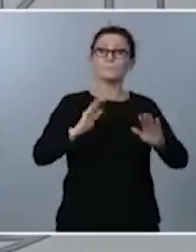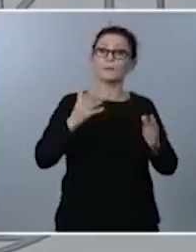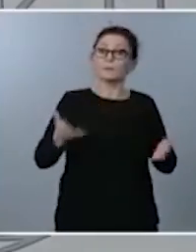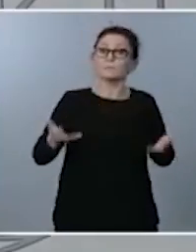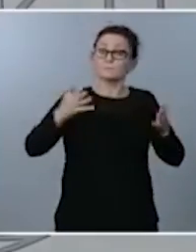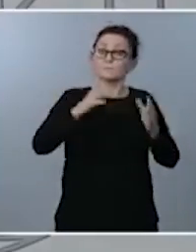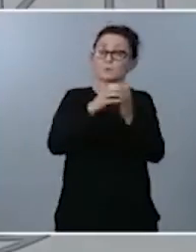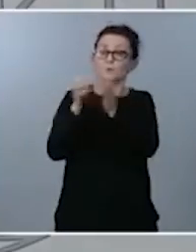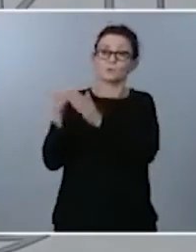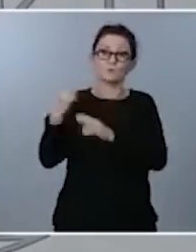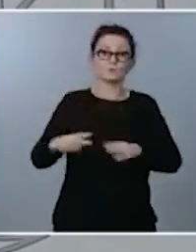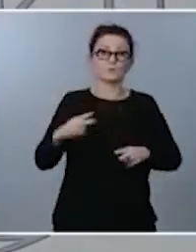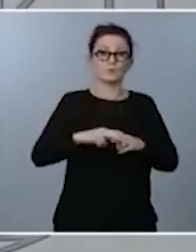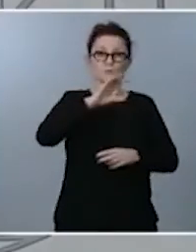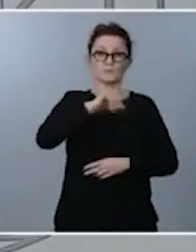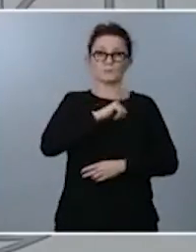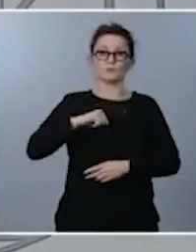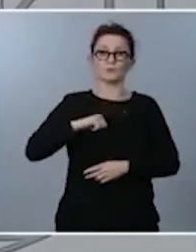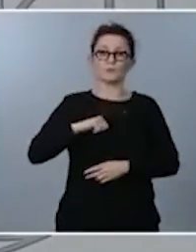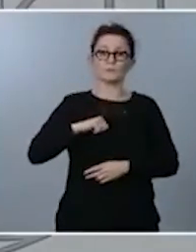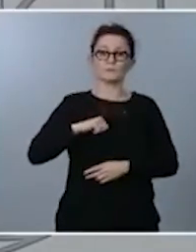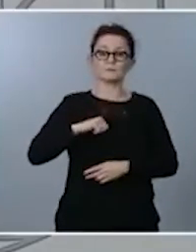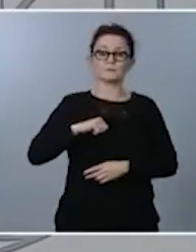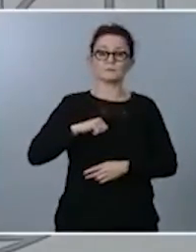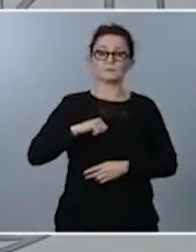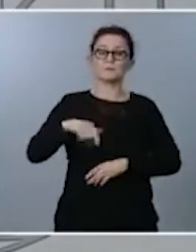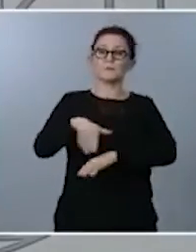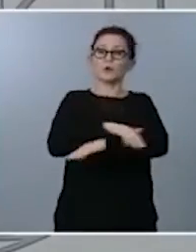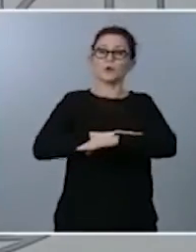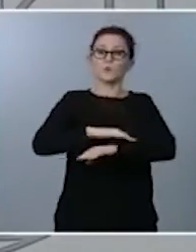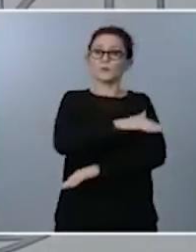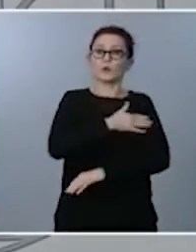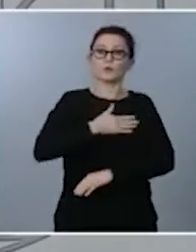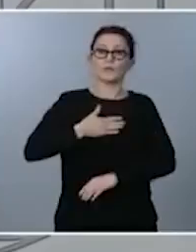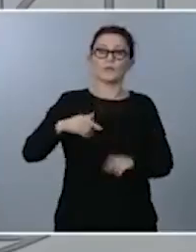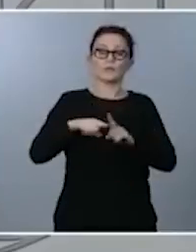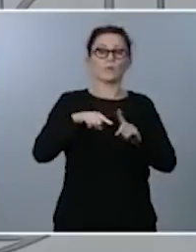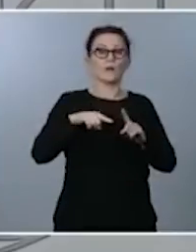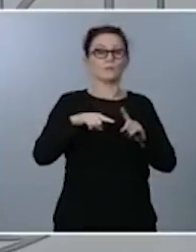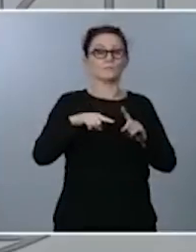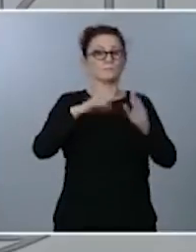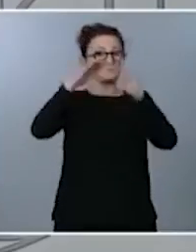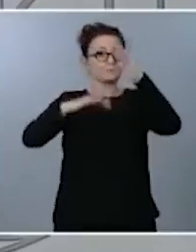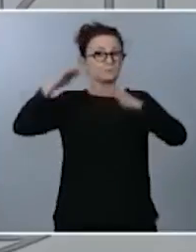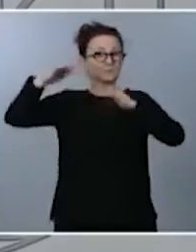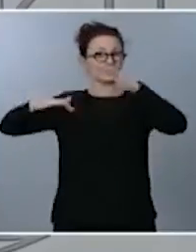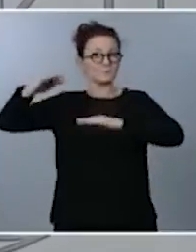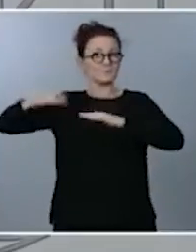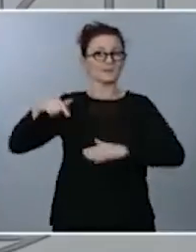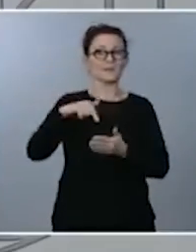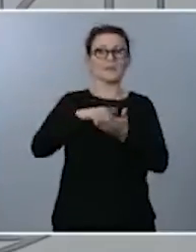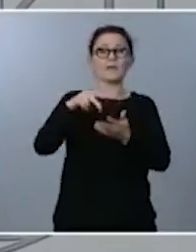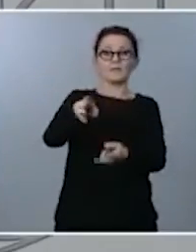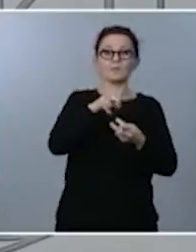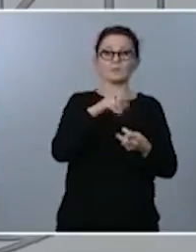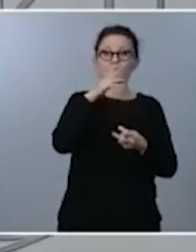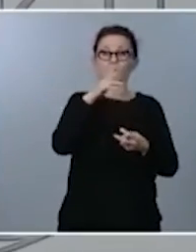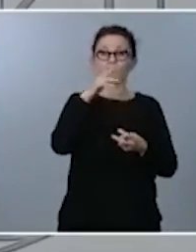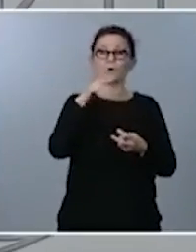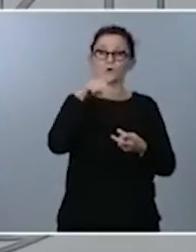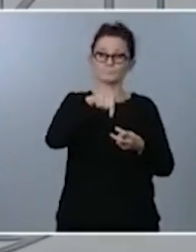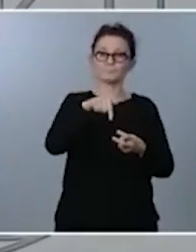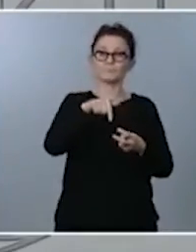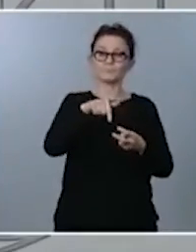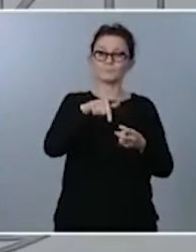es la voluntad del gobierno de armonizar este impuesto puesto que la capacidad normativa sobre él radica la capacidad